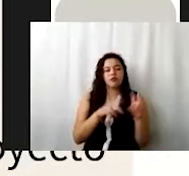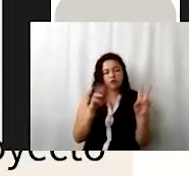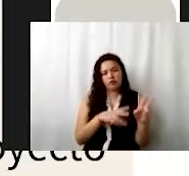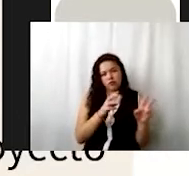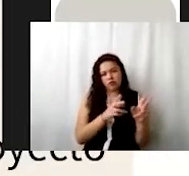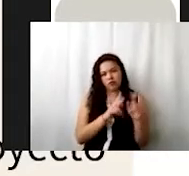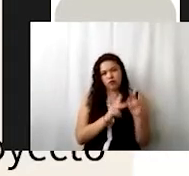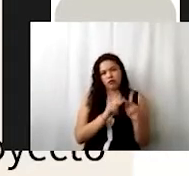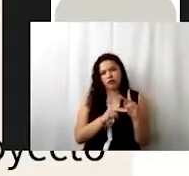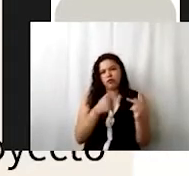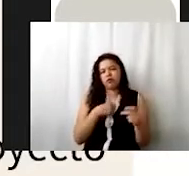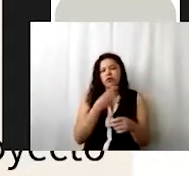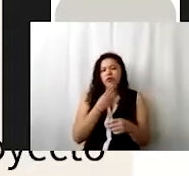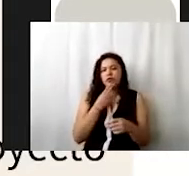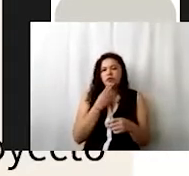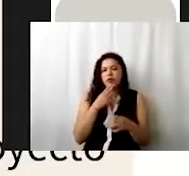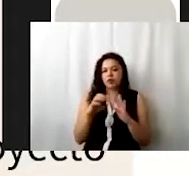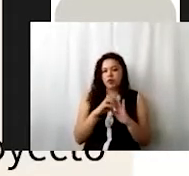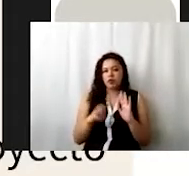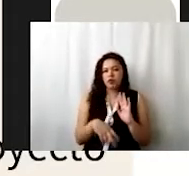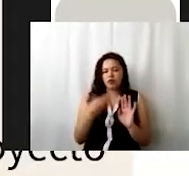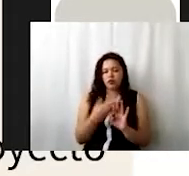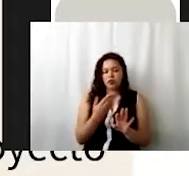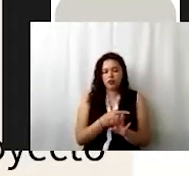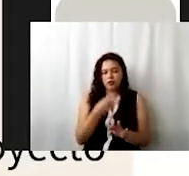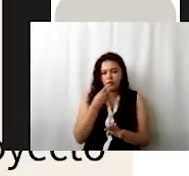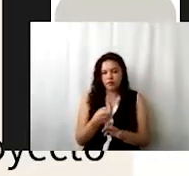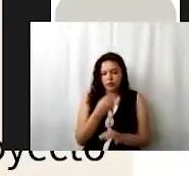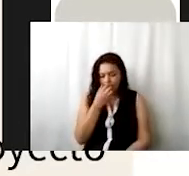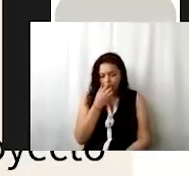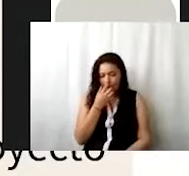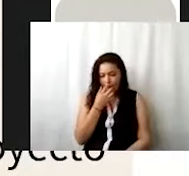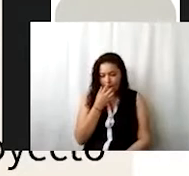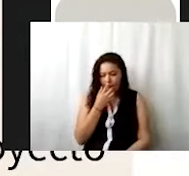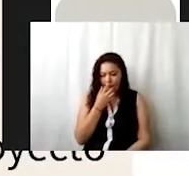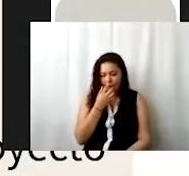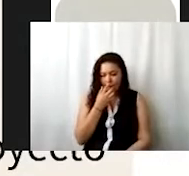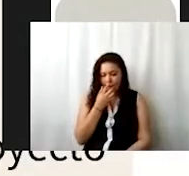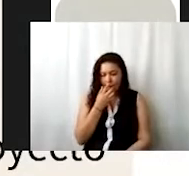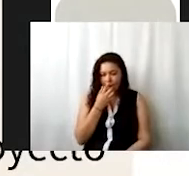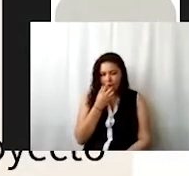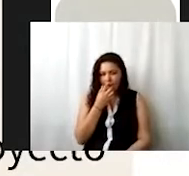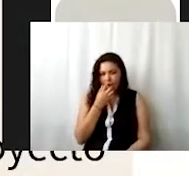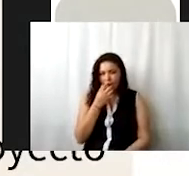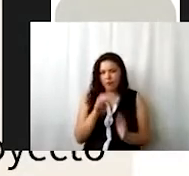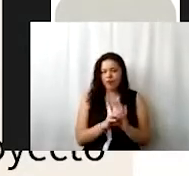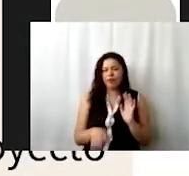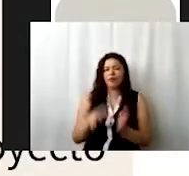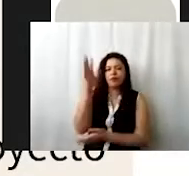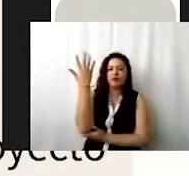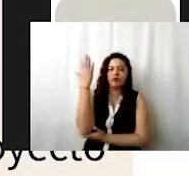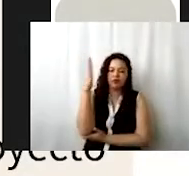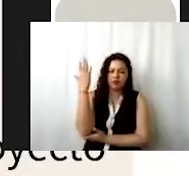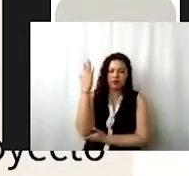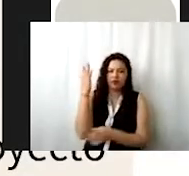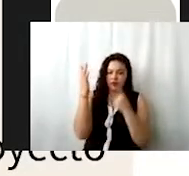a utilizar un ejemplo que habían citado anteriormente. Hagan de cuenta como un árbol, ¿no? En el árbol encontramos que el